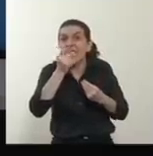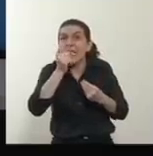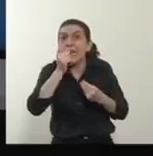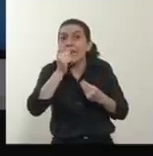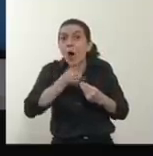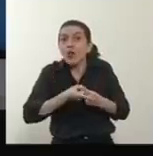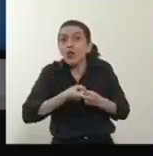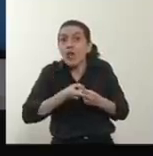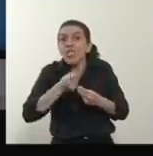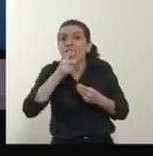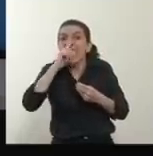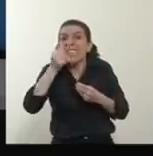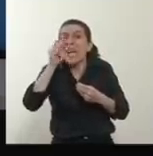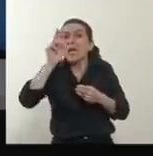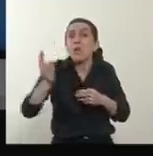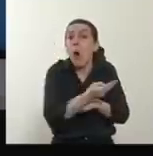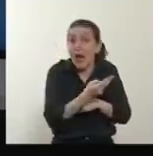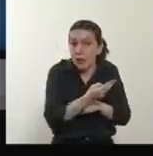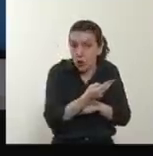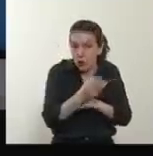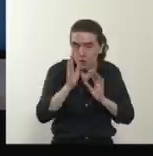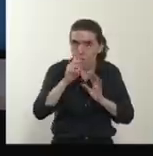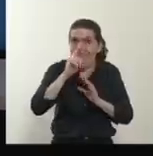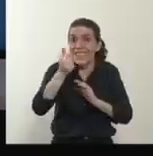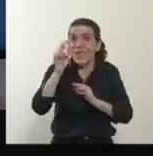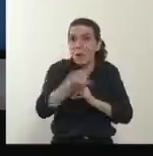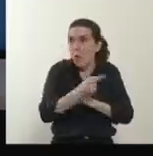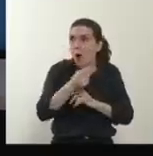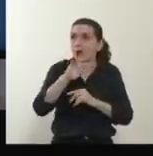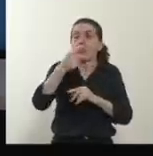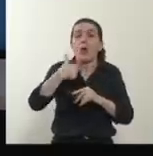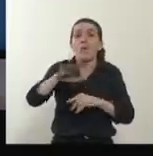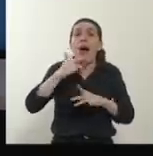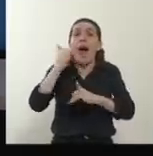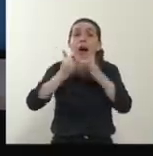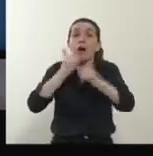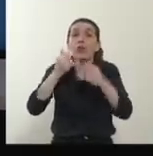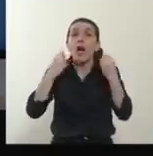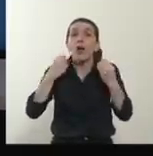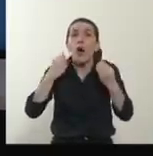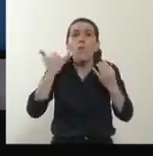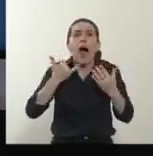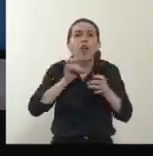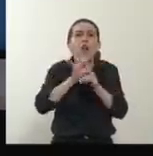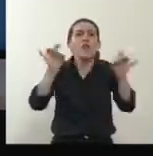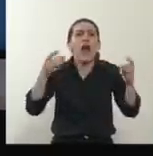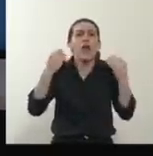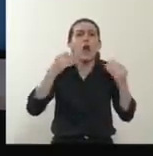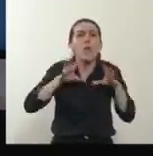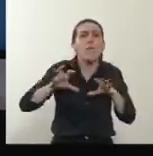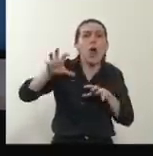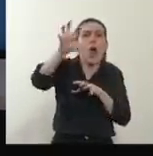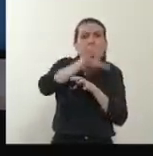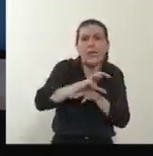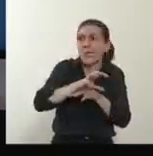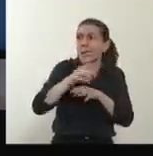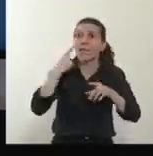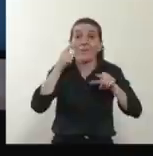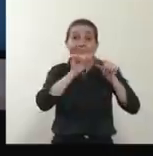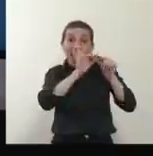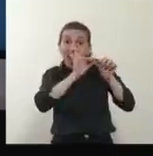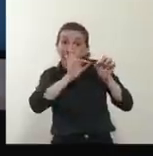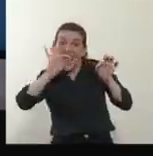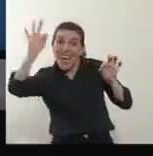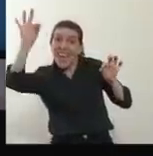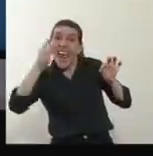Ahora les voy a mostrar cómo han evolucionado los contagios en muchas provincias. Esta línea azul, que no sé si